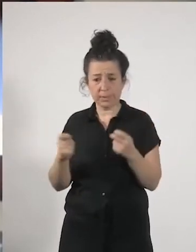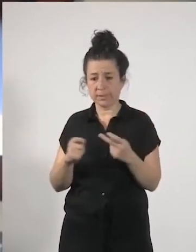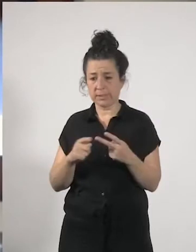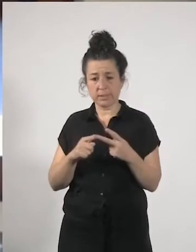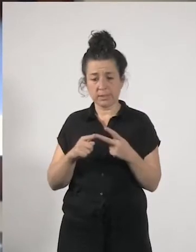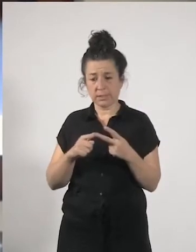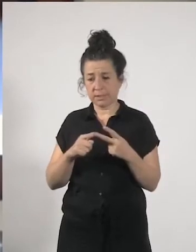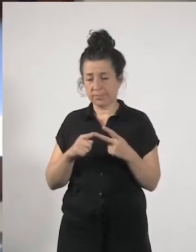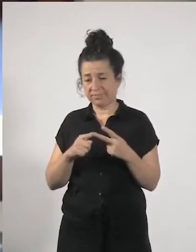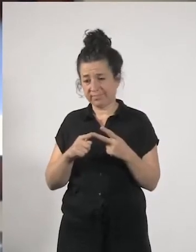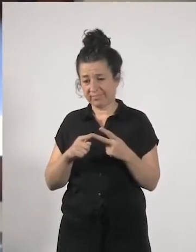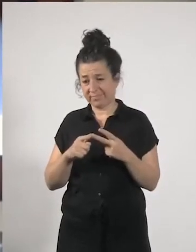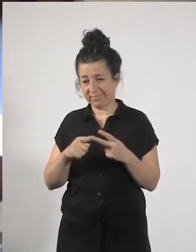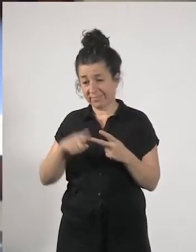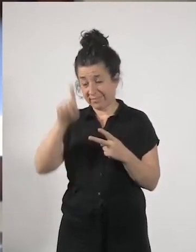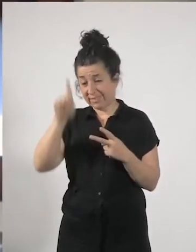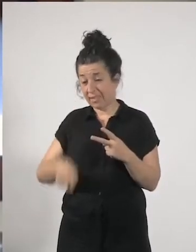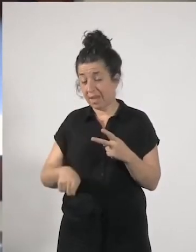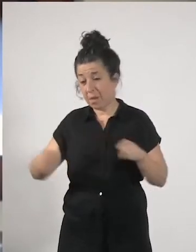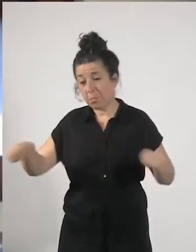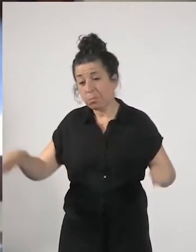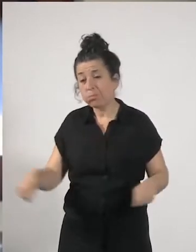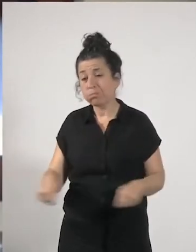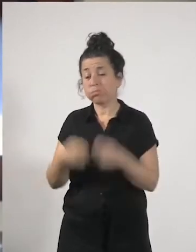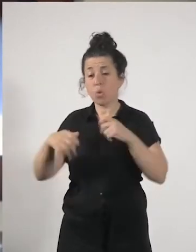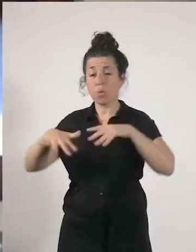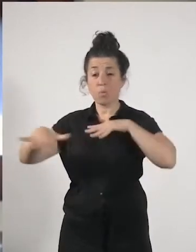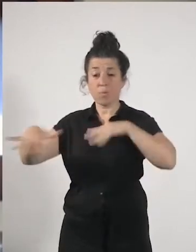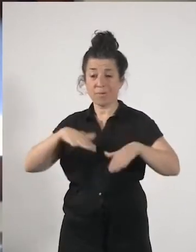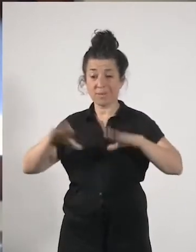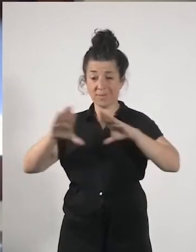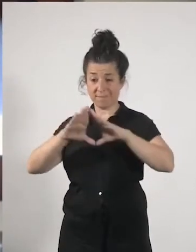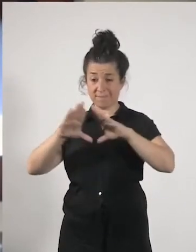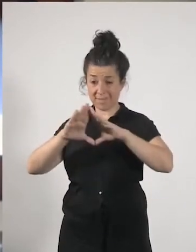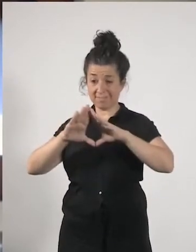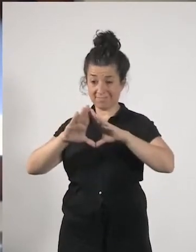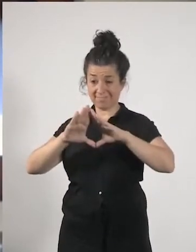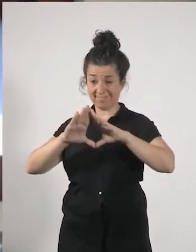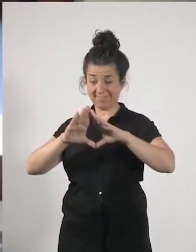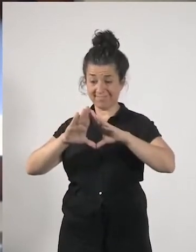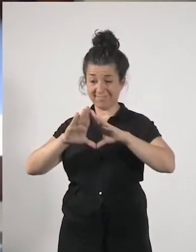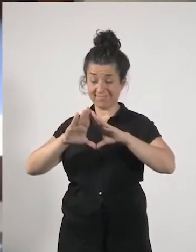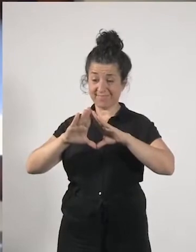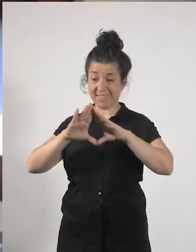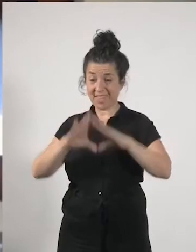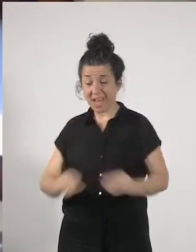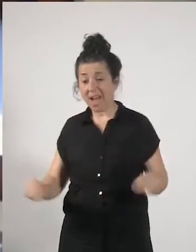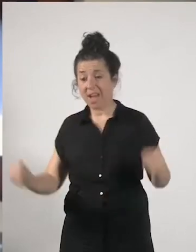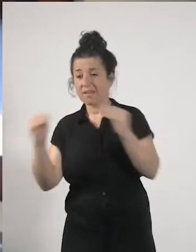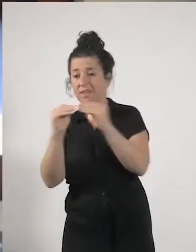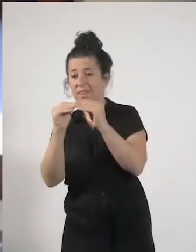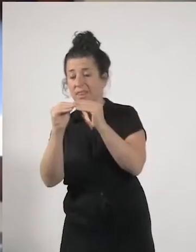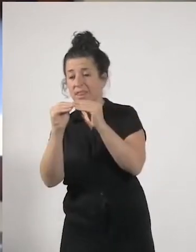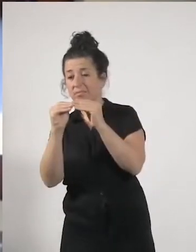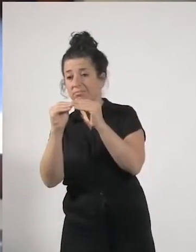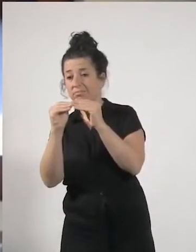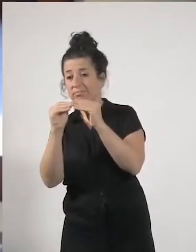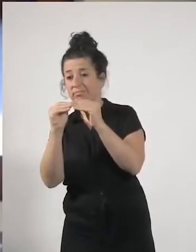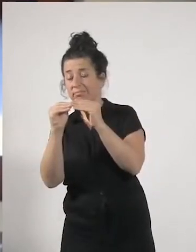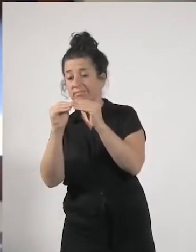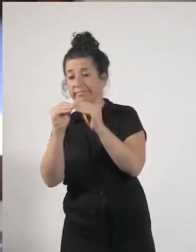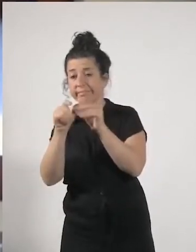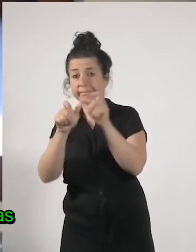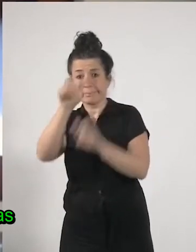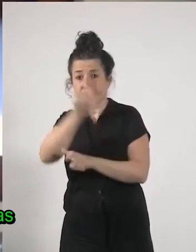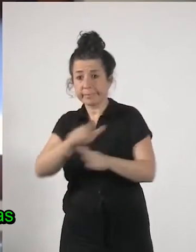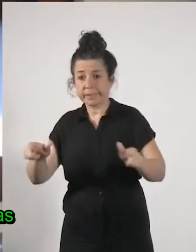se ha descalabrado también el movimiento feminista y a la vez que la gente se tuvo que ir